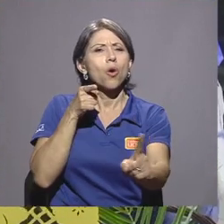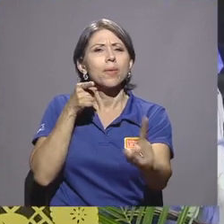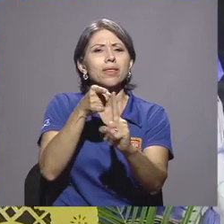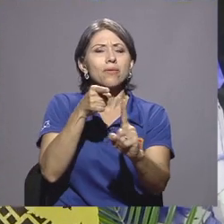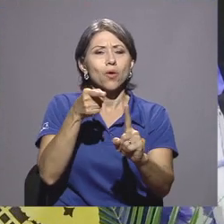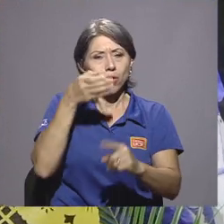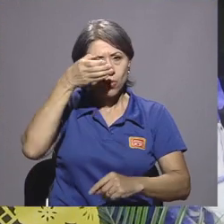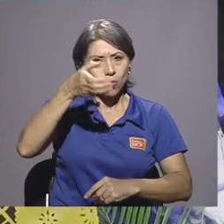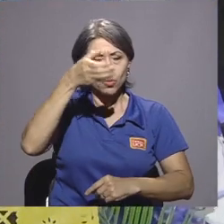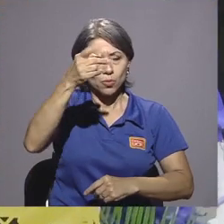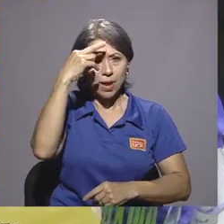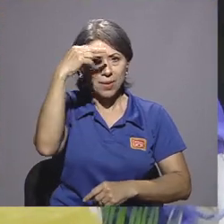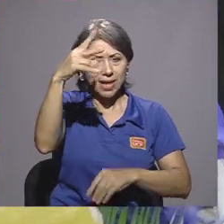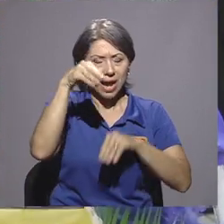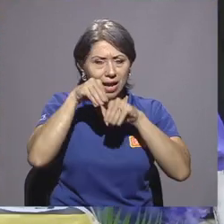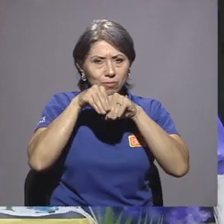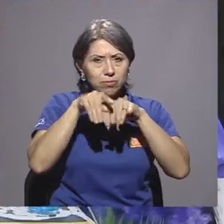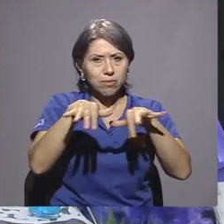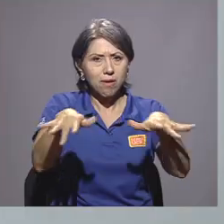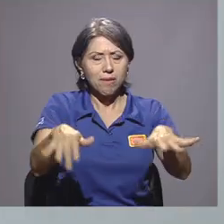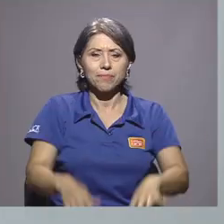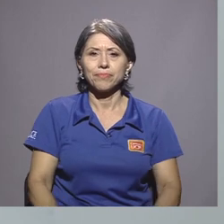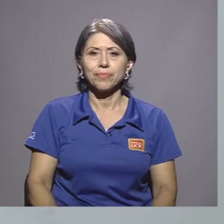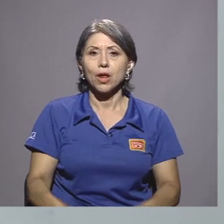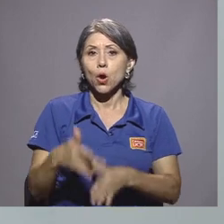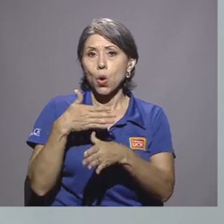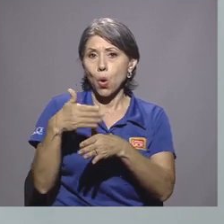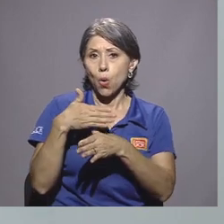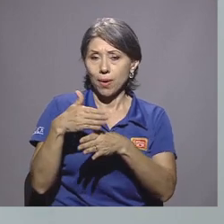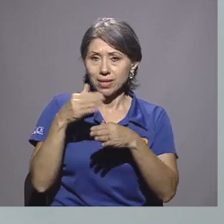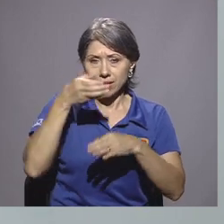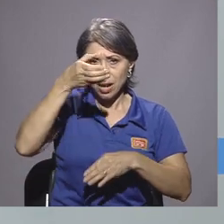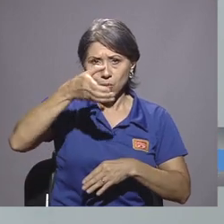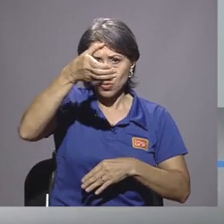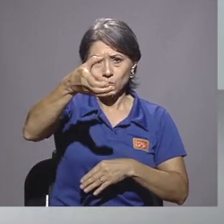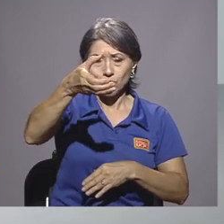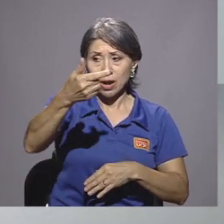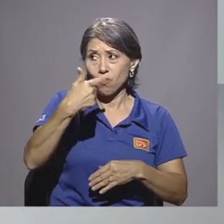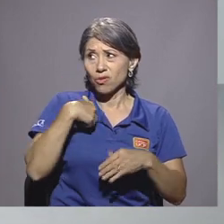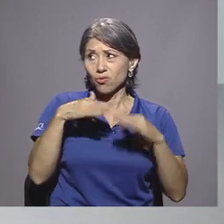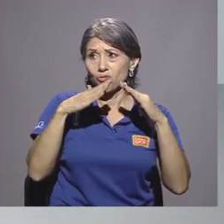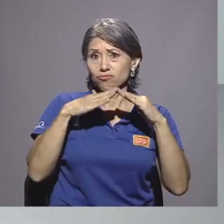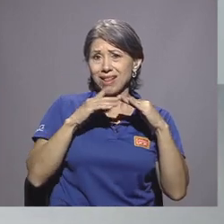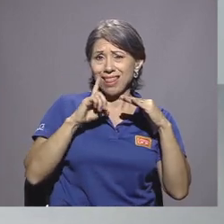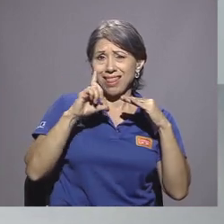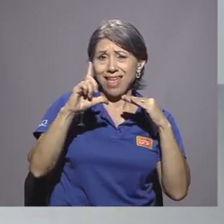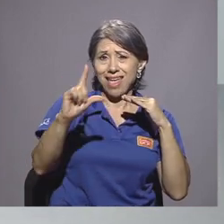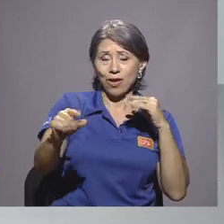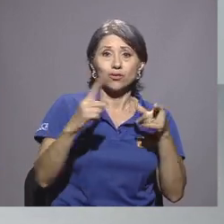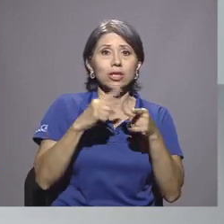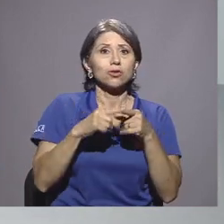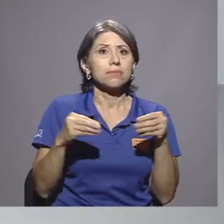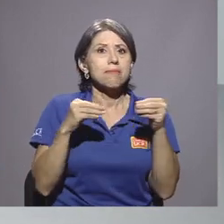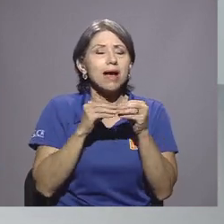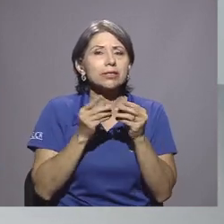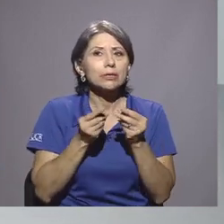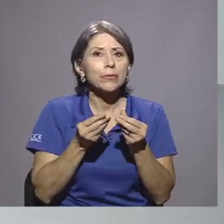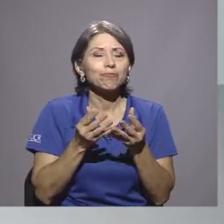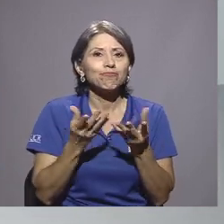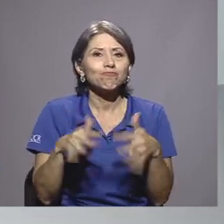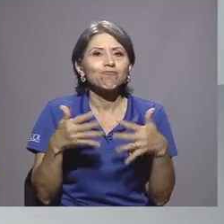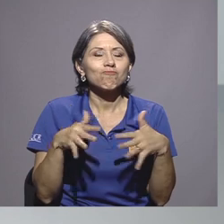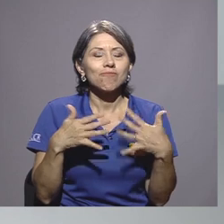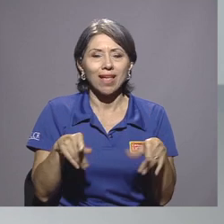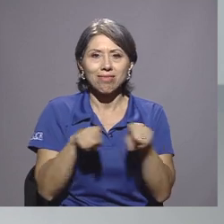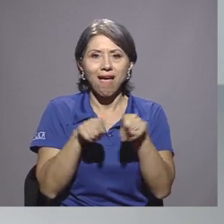expandir la cultura mexicana. Compartir la cultura cuando uno está tan lejos, pues se vuelve todavía más rico en ese aspecto, y